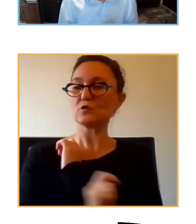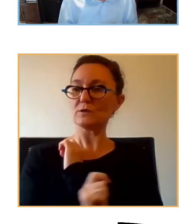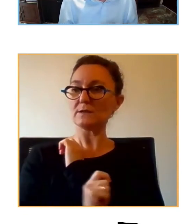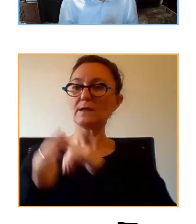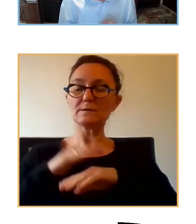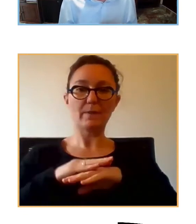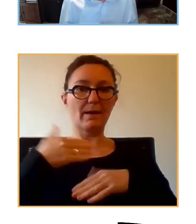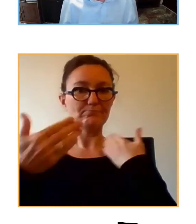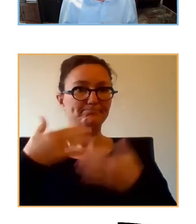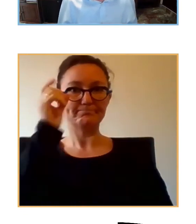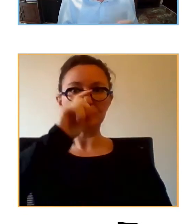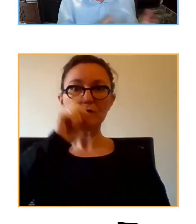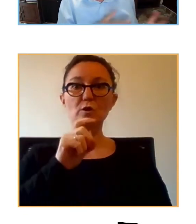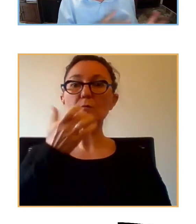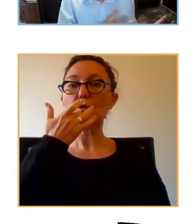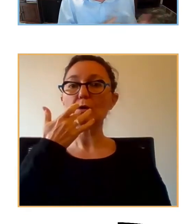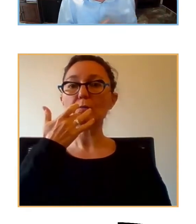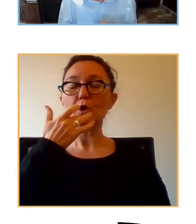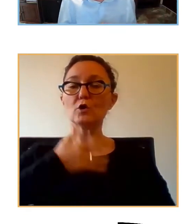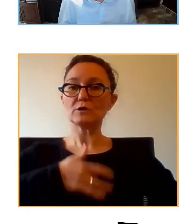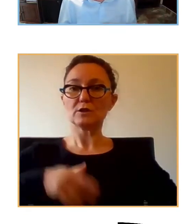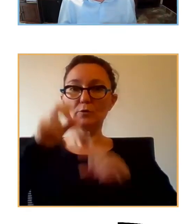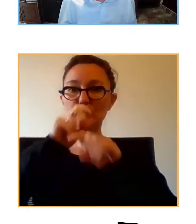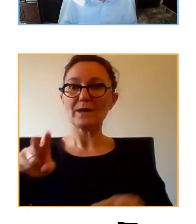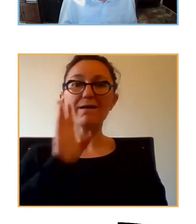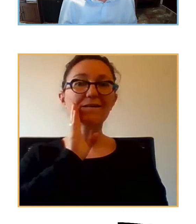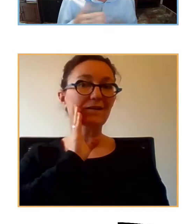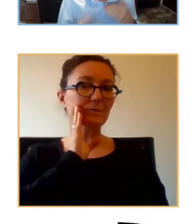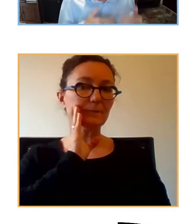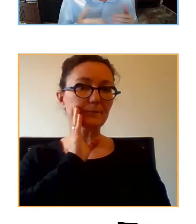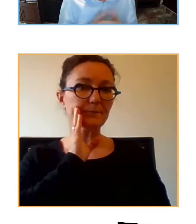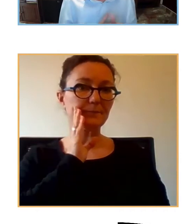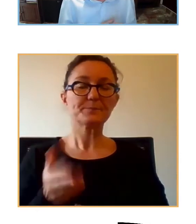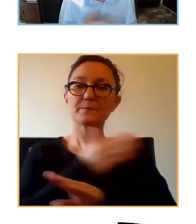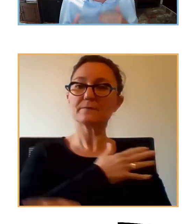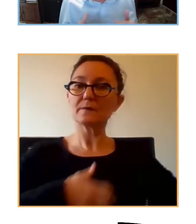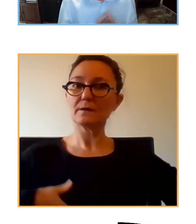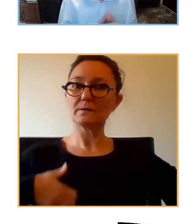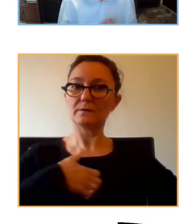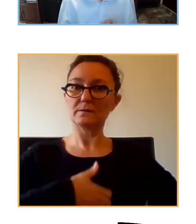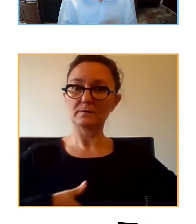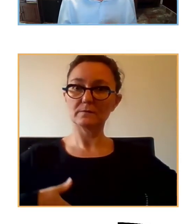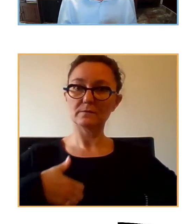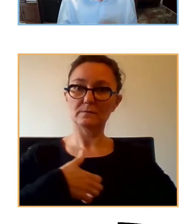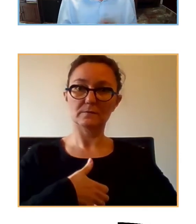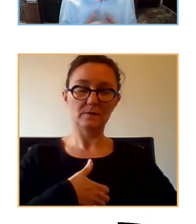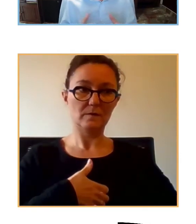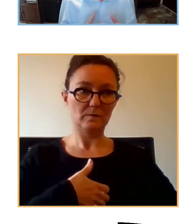Empeoramiento de síntomas, por supuesto, por lo que hemos dicho anteriormente, de la ansiedad y de los estados de